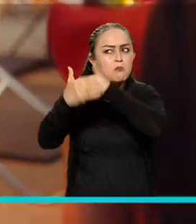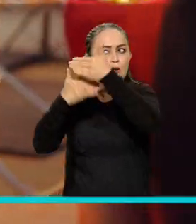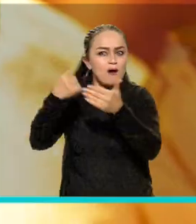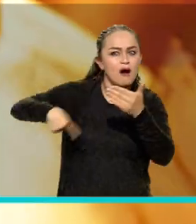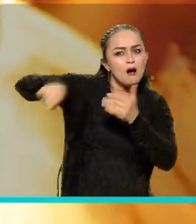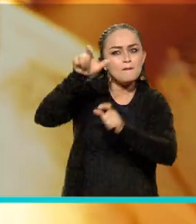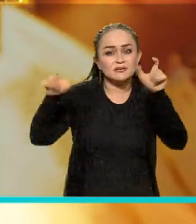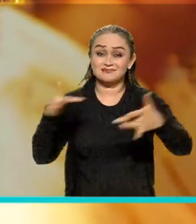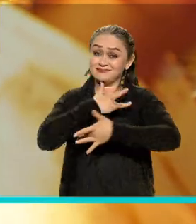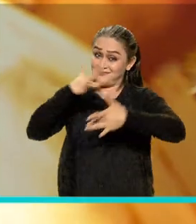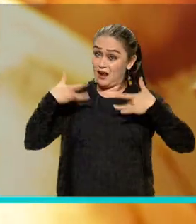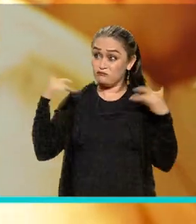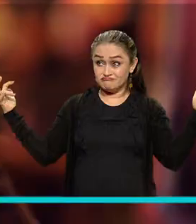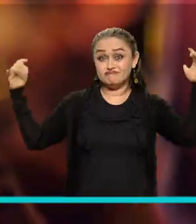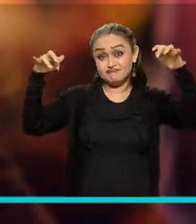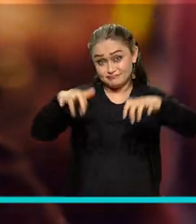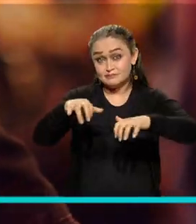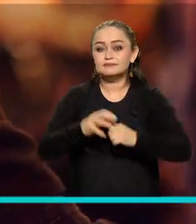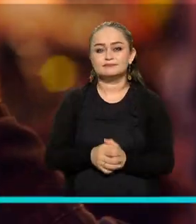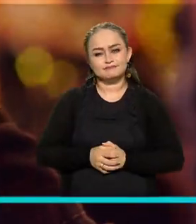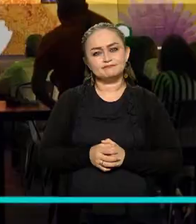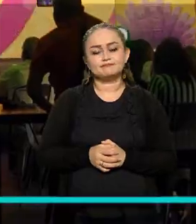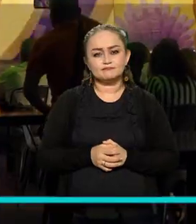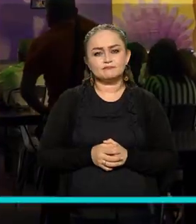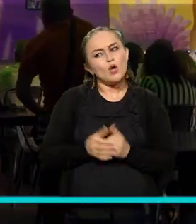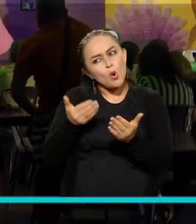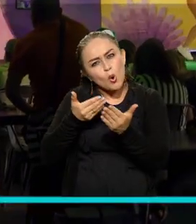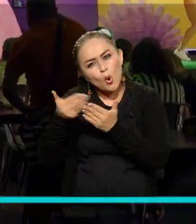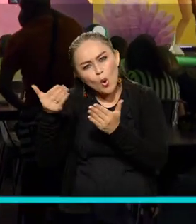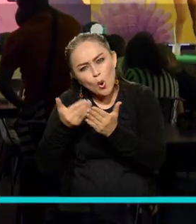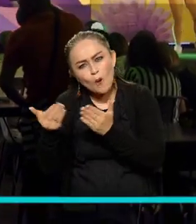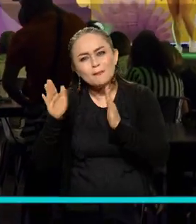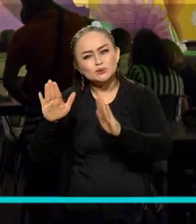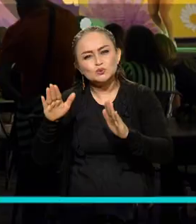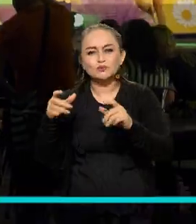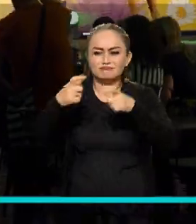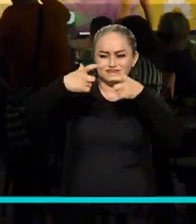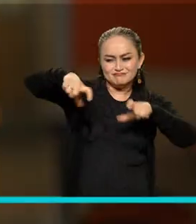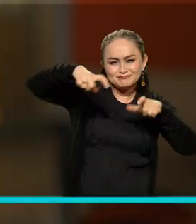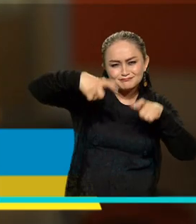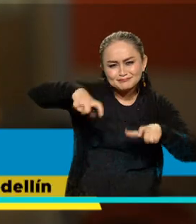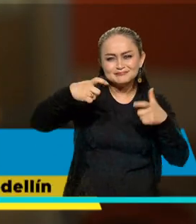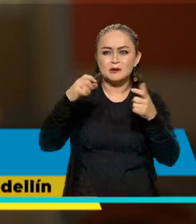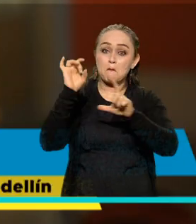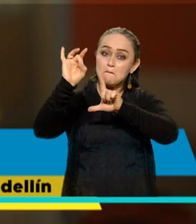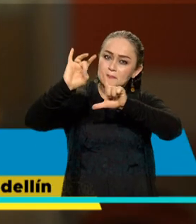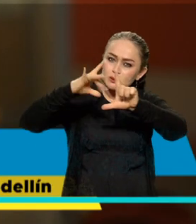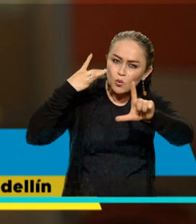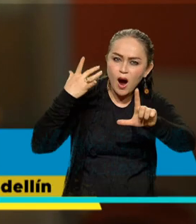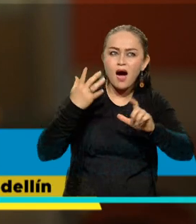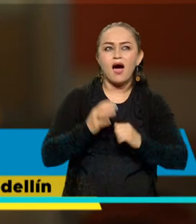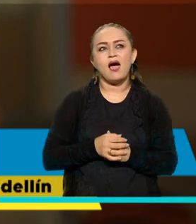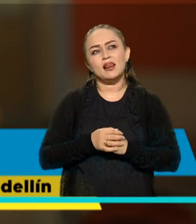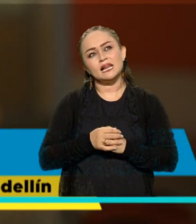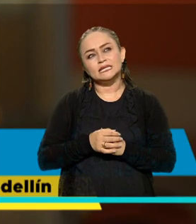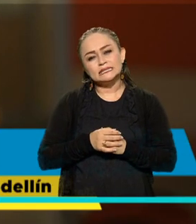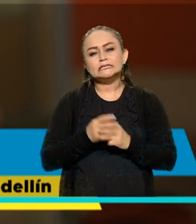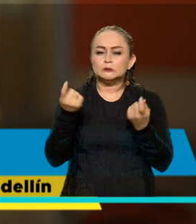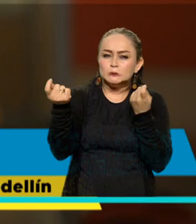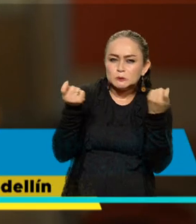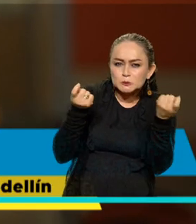suman otras acciones con el objetivo de garantizar la salud de los asistentes a los eventos. Que se controle